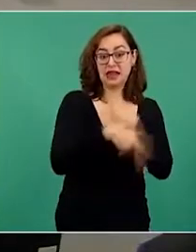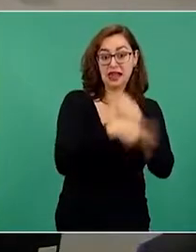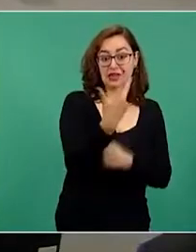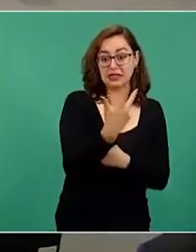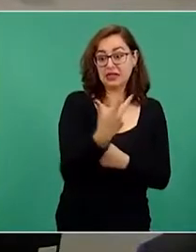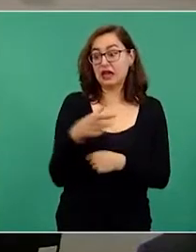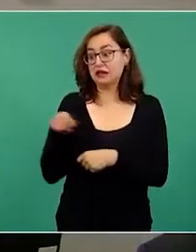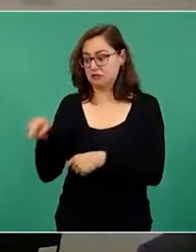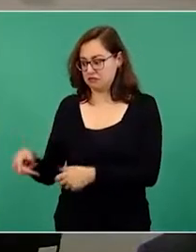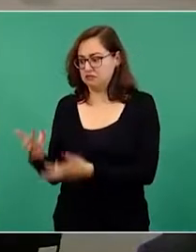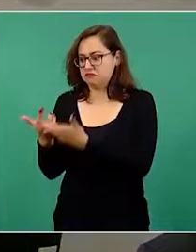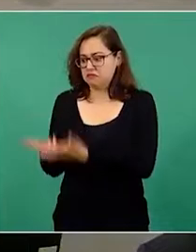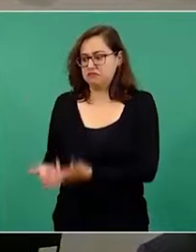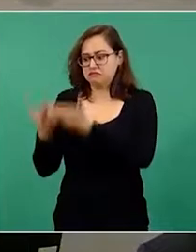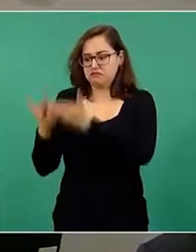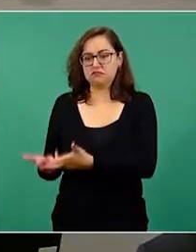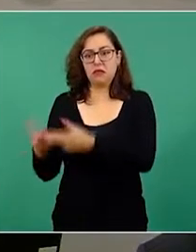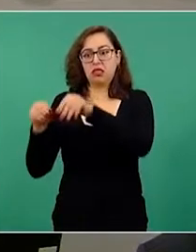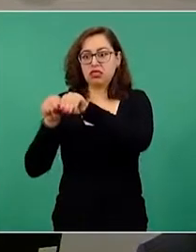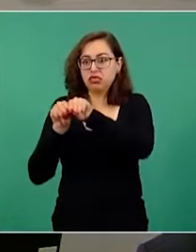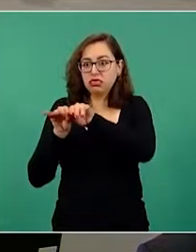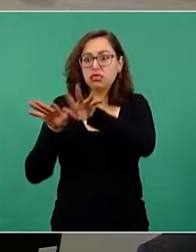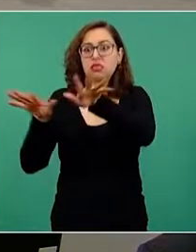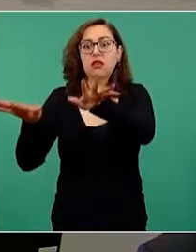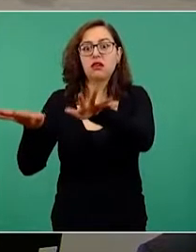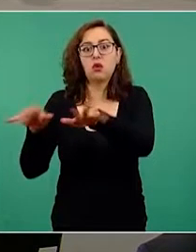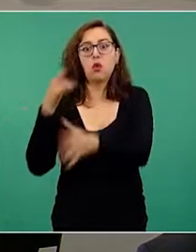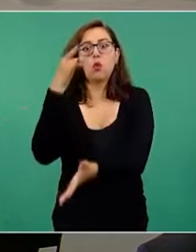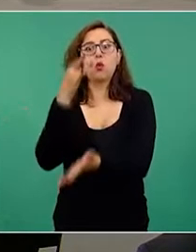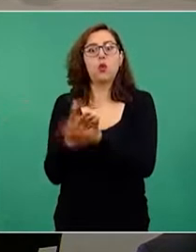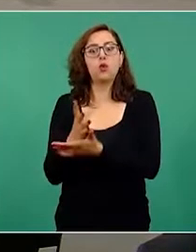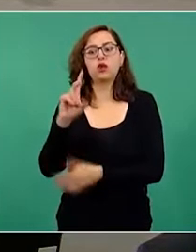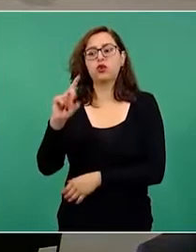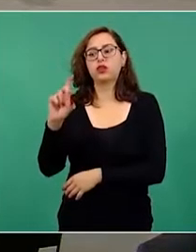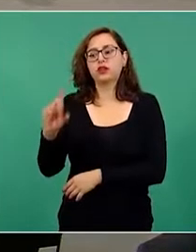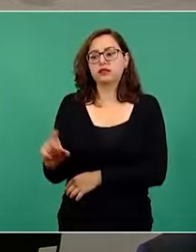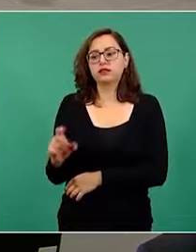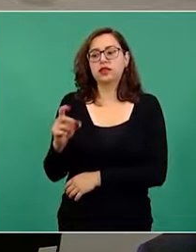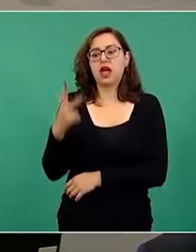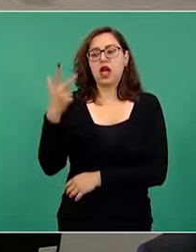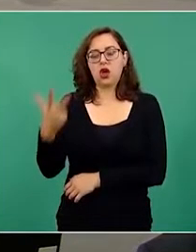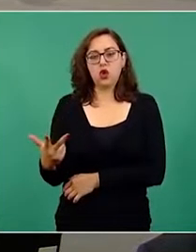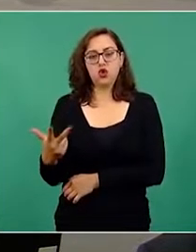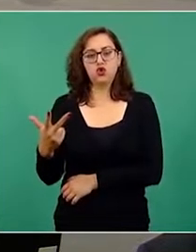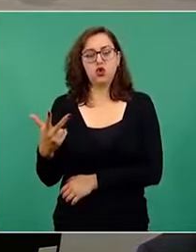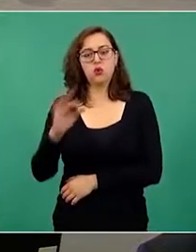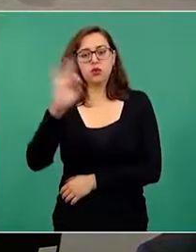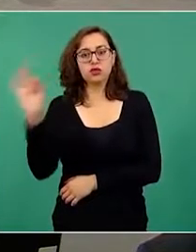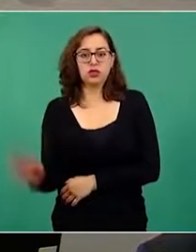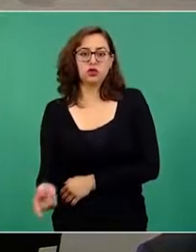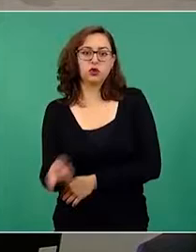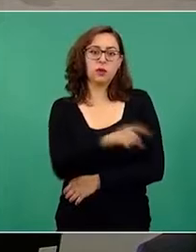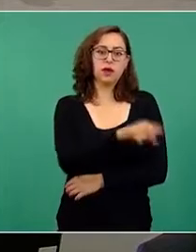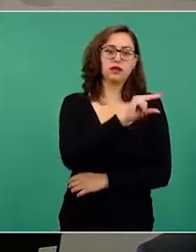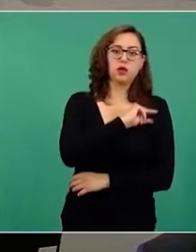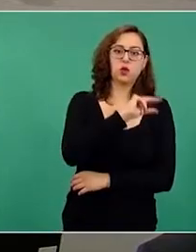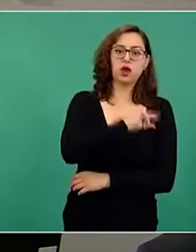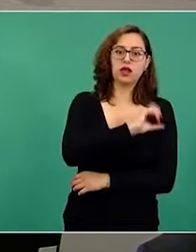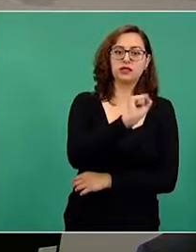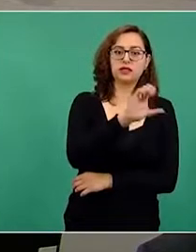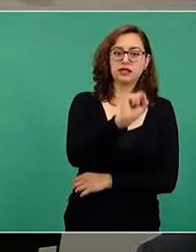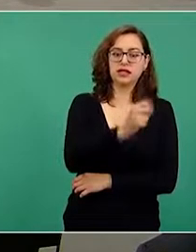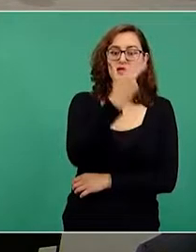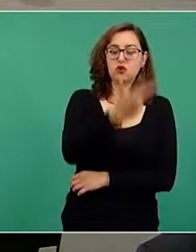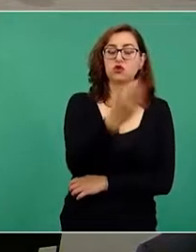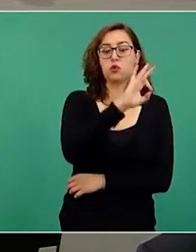sólo a distribuir el 38 por ciento, dejando a los privados el 62 por ciento. Además, a precios